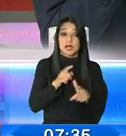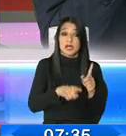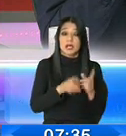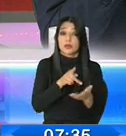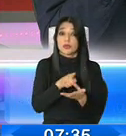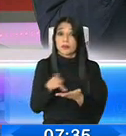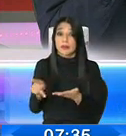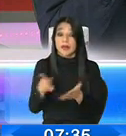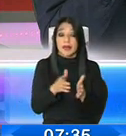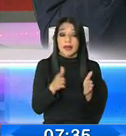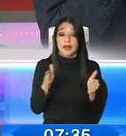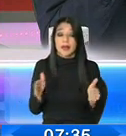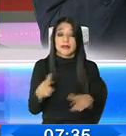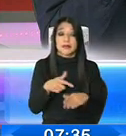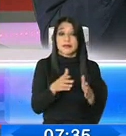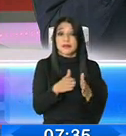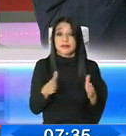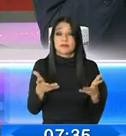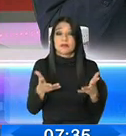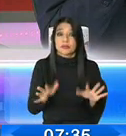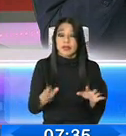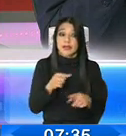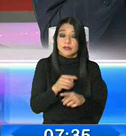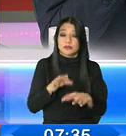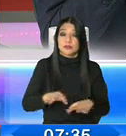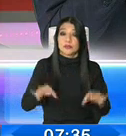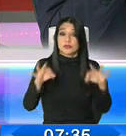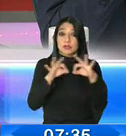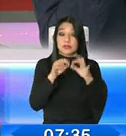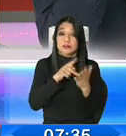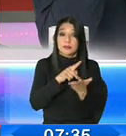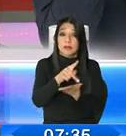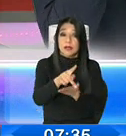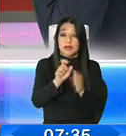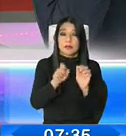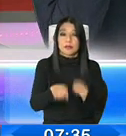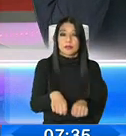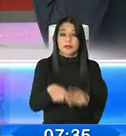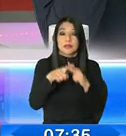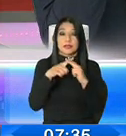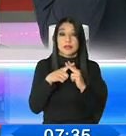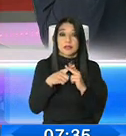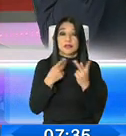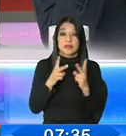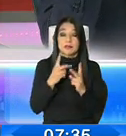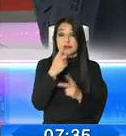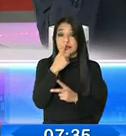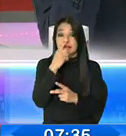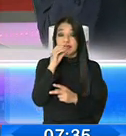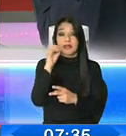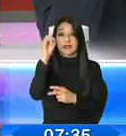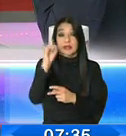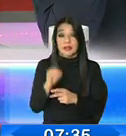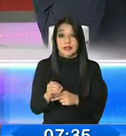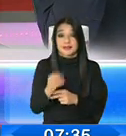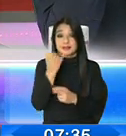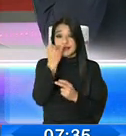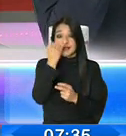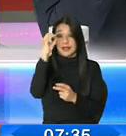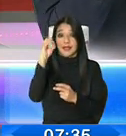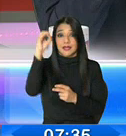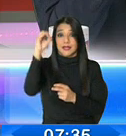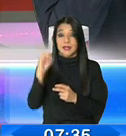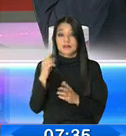fundamental en este momento. Tener un periodo de gracia para poder pagar el crédito y los intereses, puesto que entendemos que